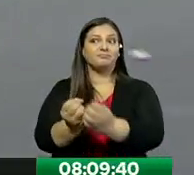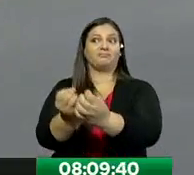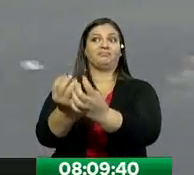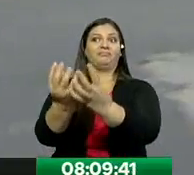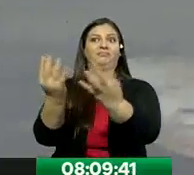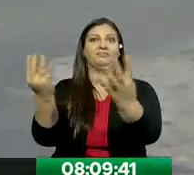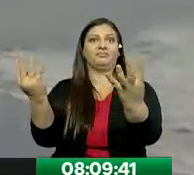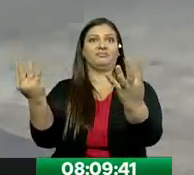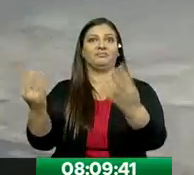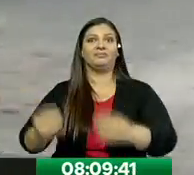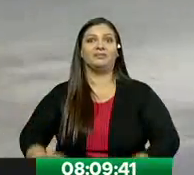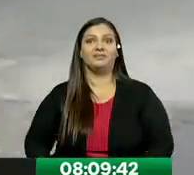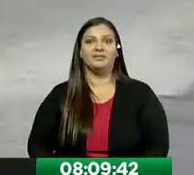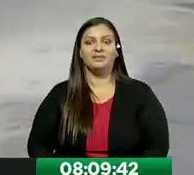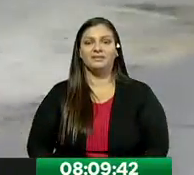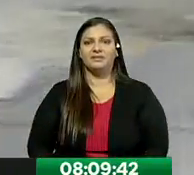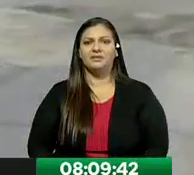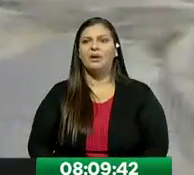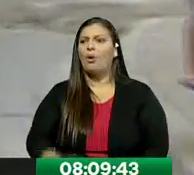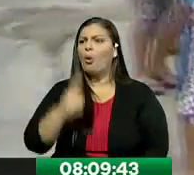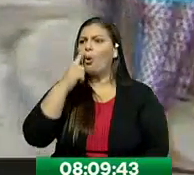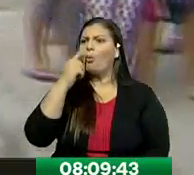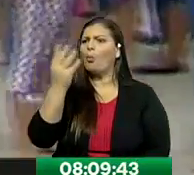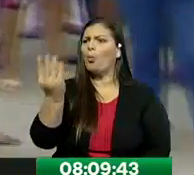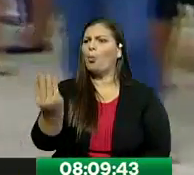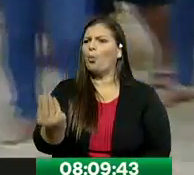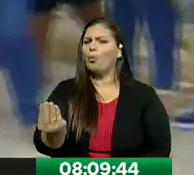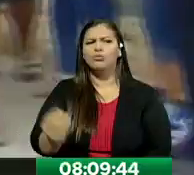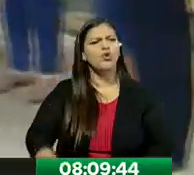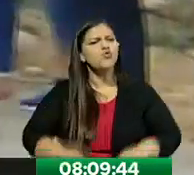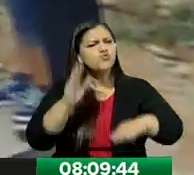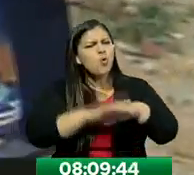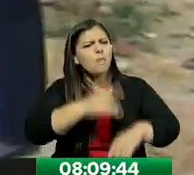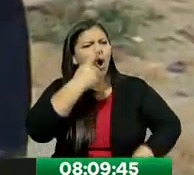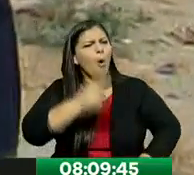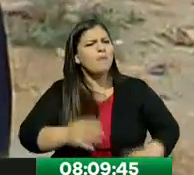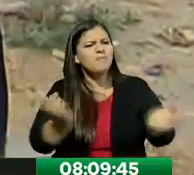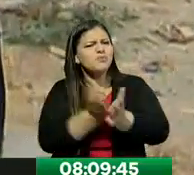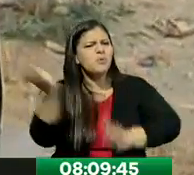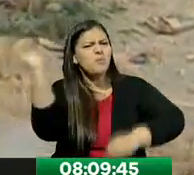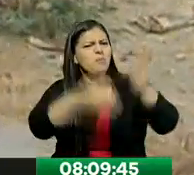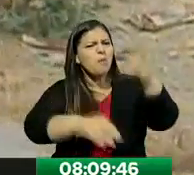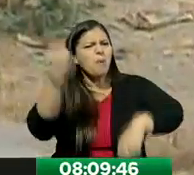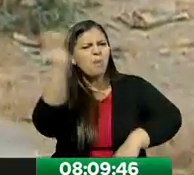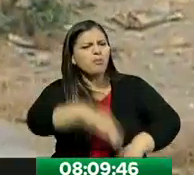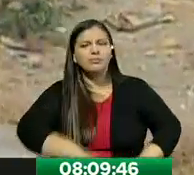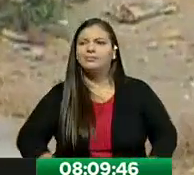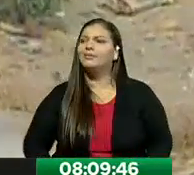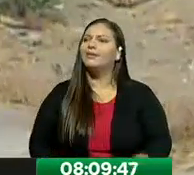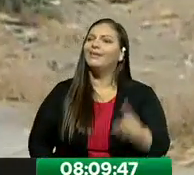Caramba, por acá dicen que los hombres no somos aseados. No, sino que los hombres tuvieron que ir a trabajar.